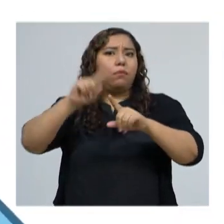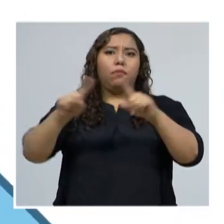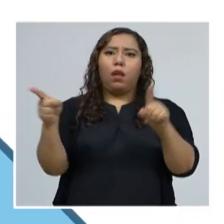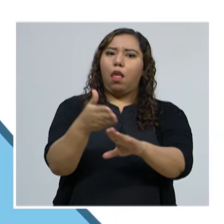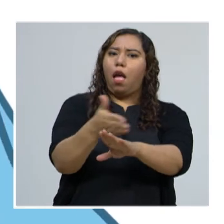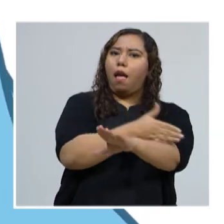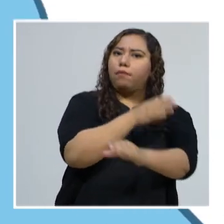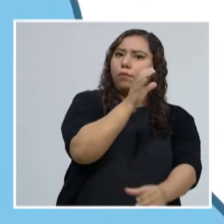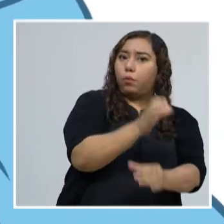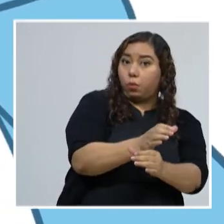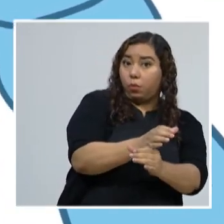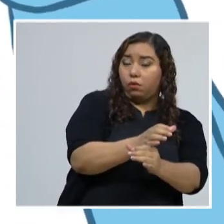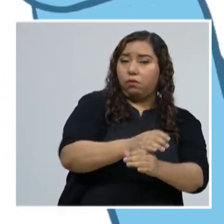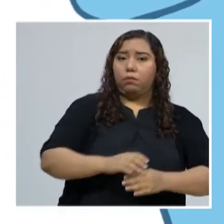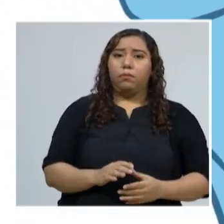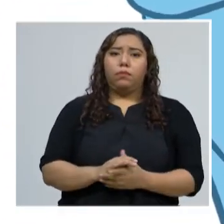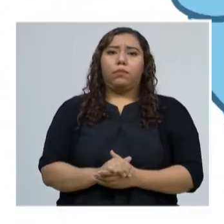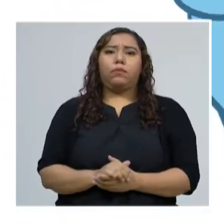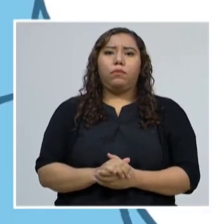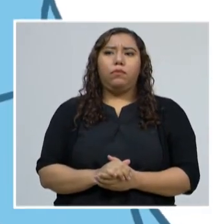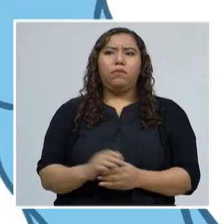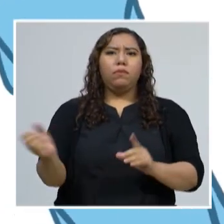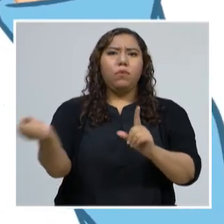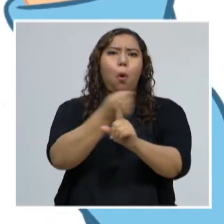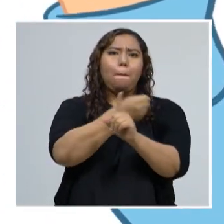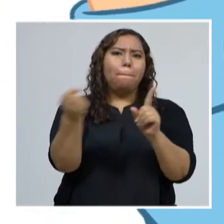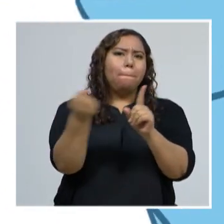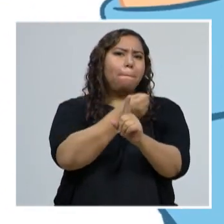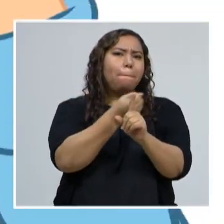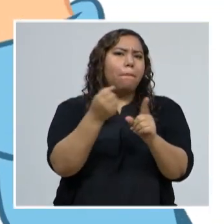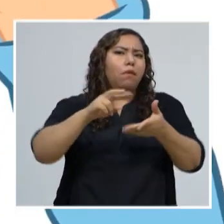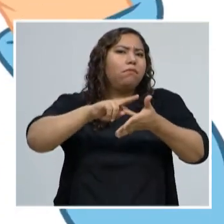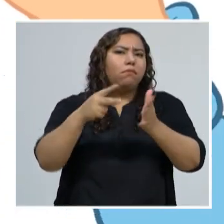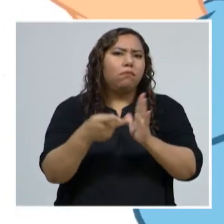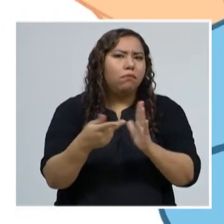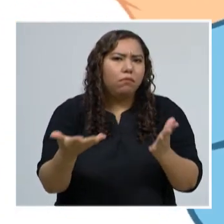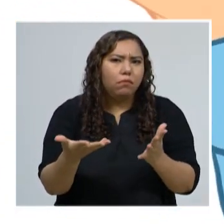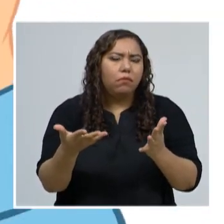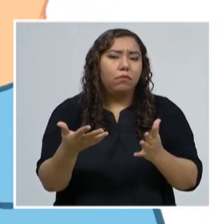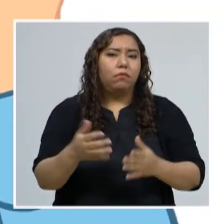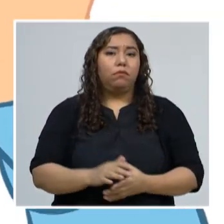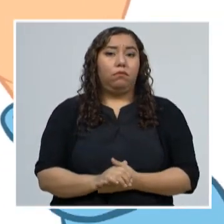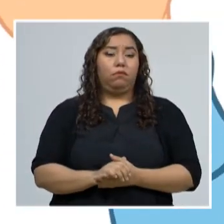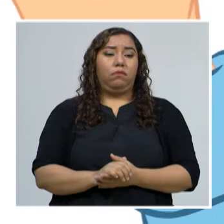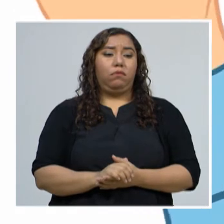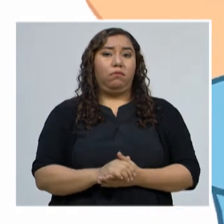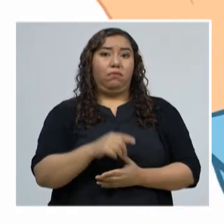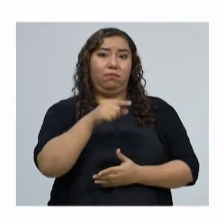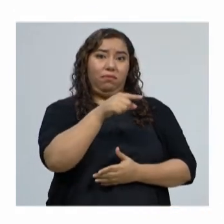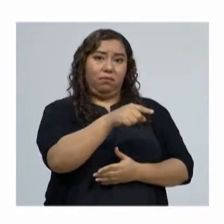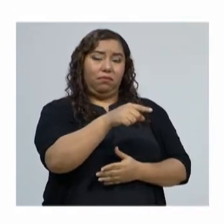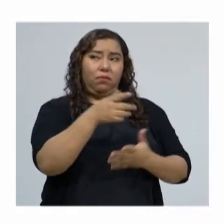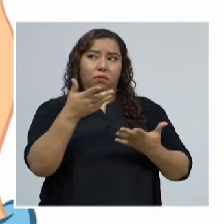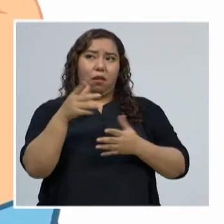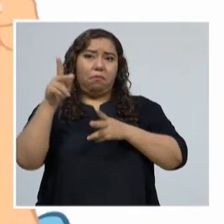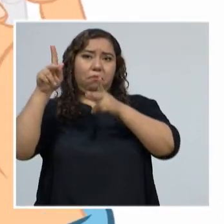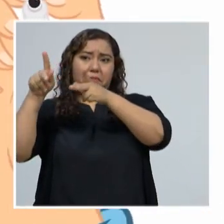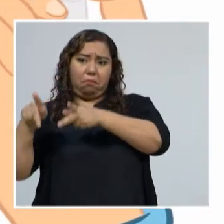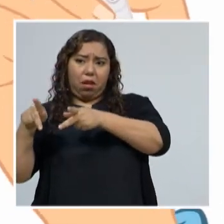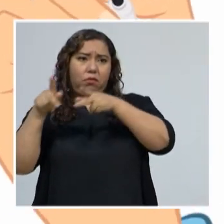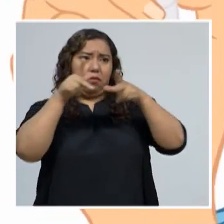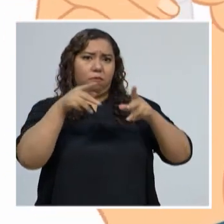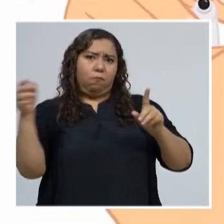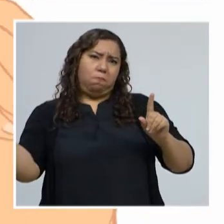Se define violencia como el uso deliberado de la fuerza o el poder que esté destinado a causar o pueda ocasionar